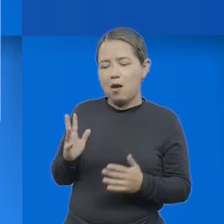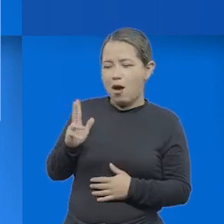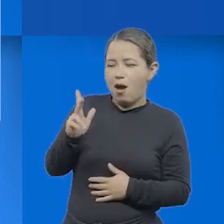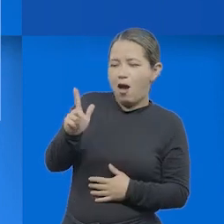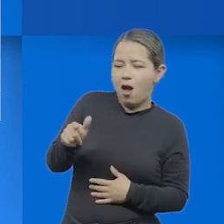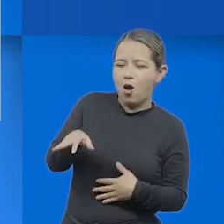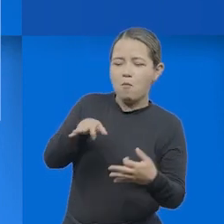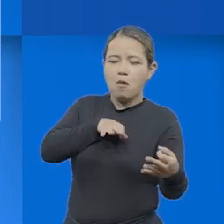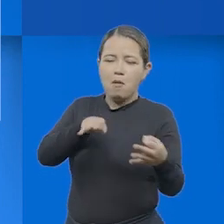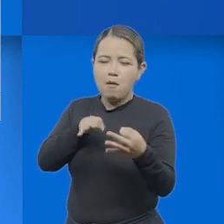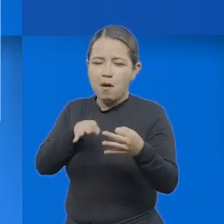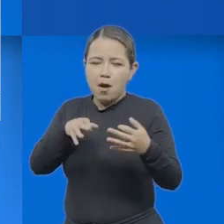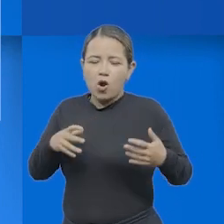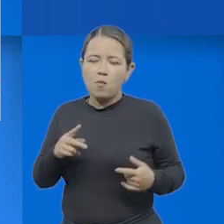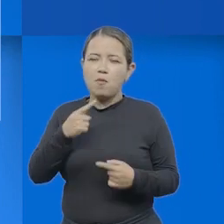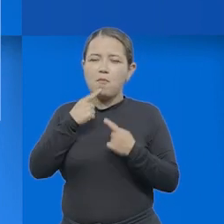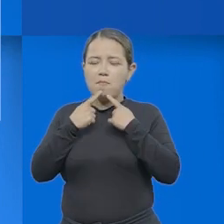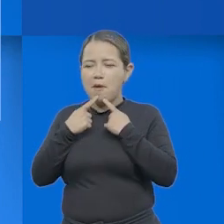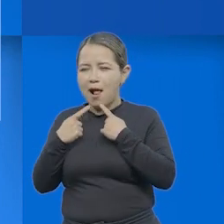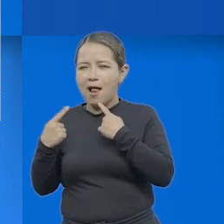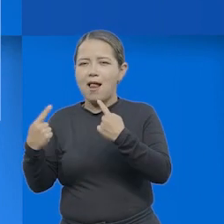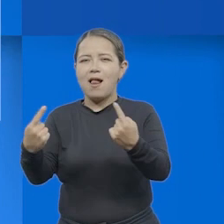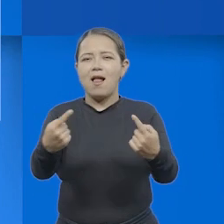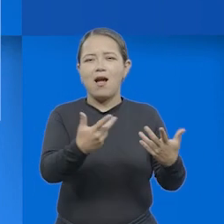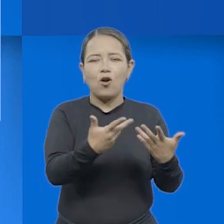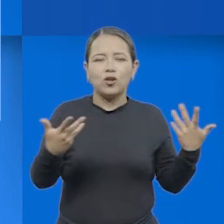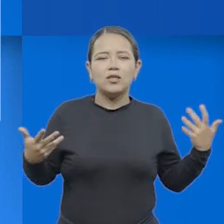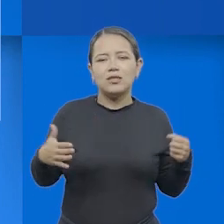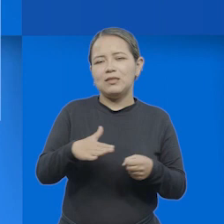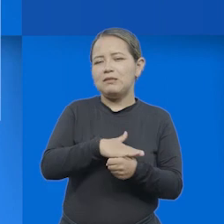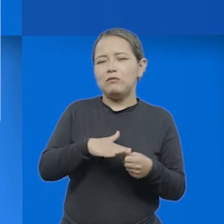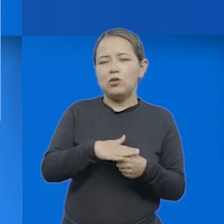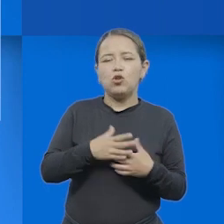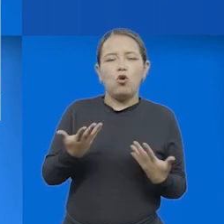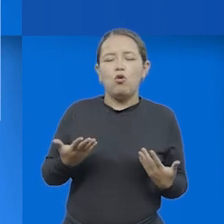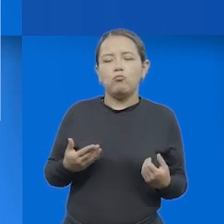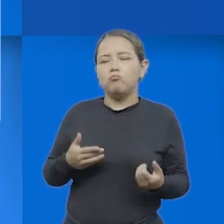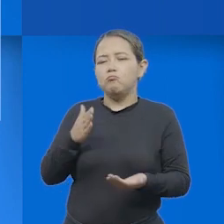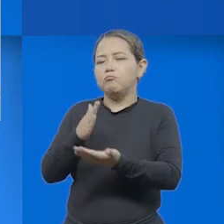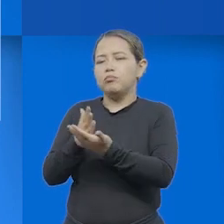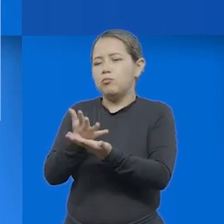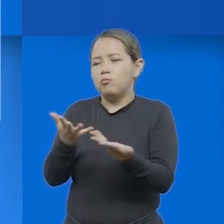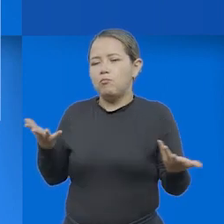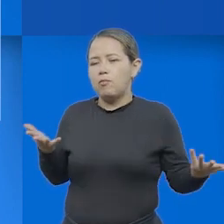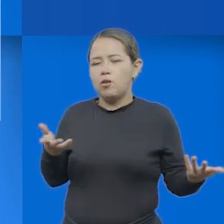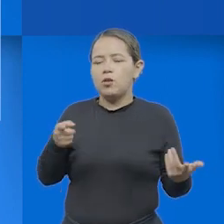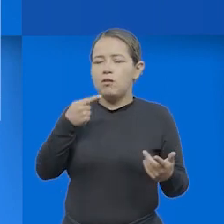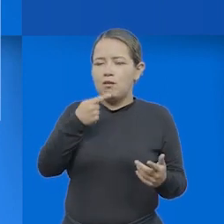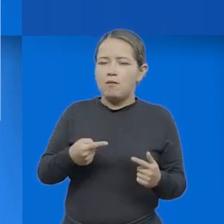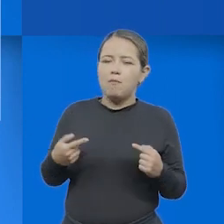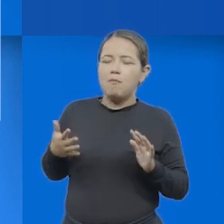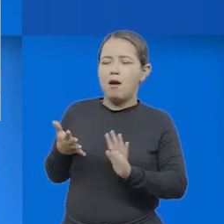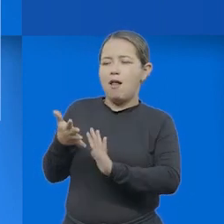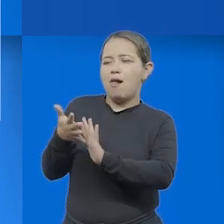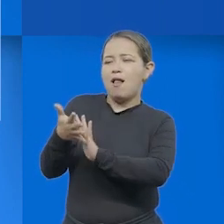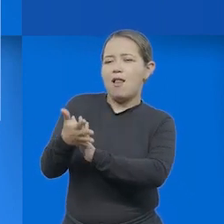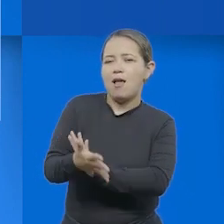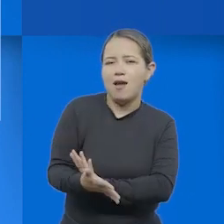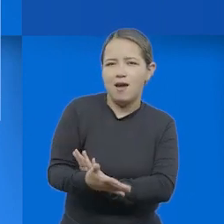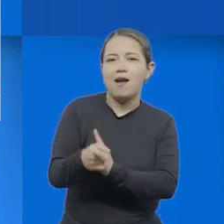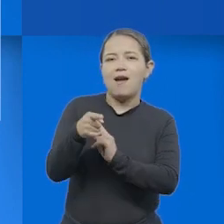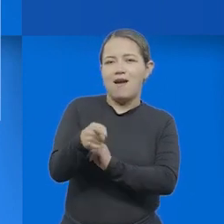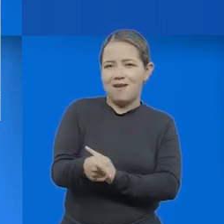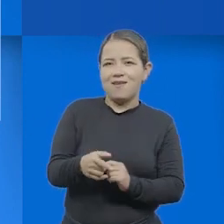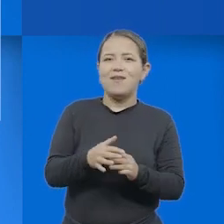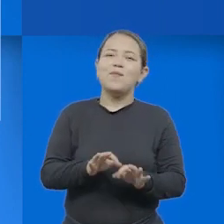descripciones, en las explicaciones y en las narraciones de la cotidianidad o de algunos eventos que están enmarcados dentro